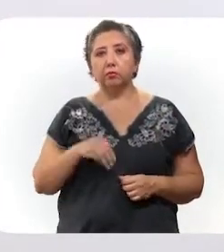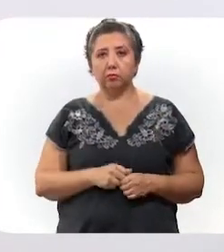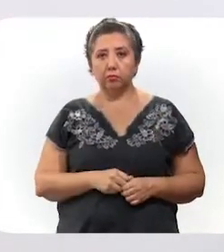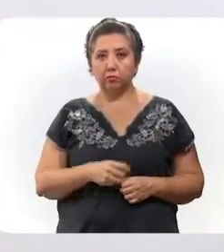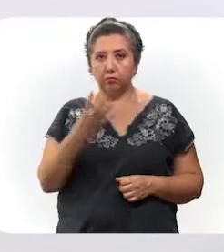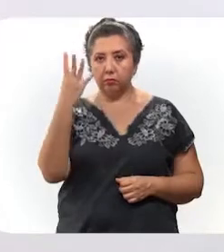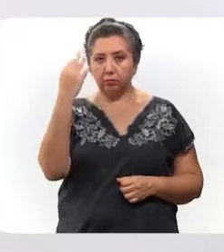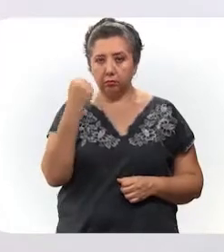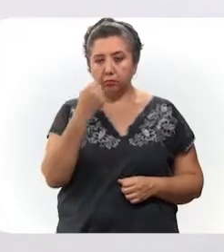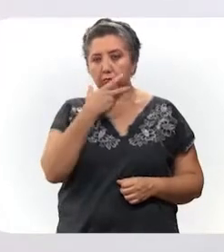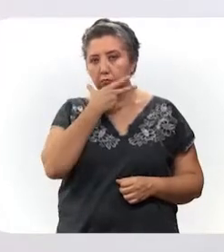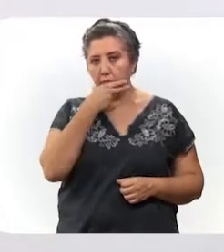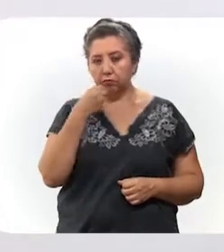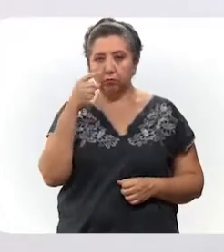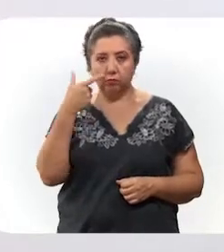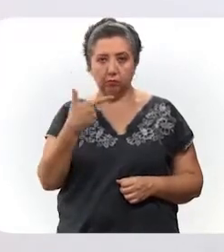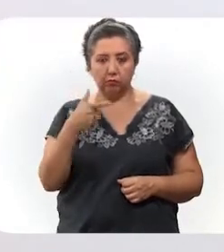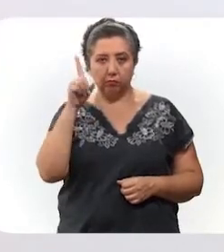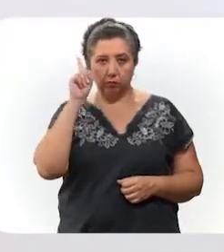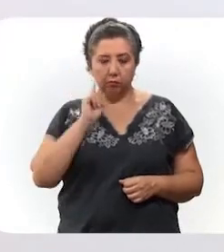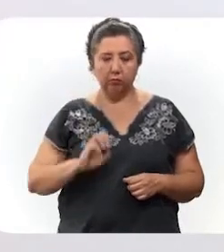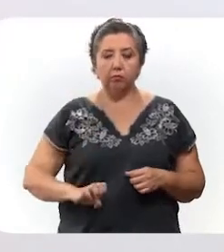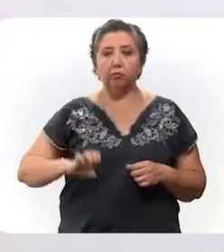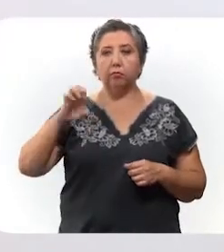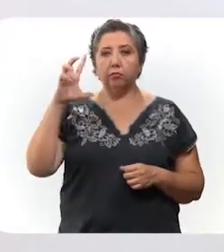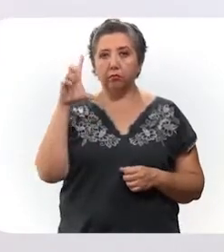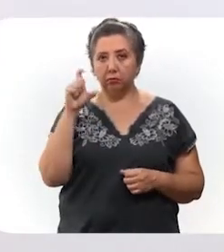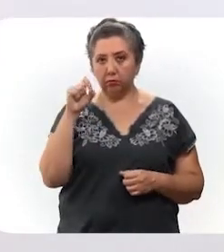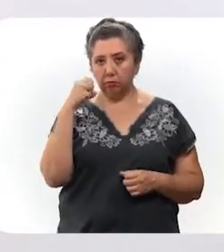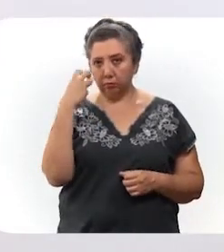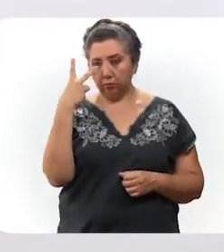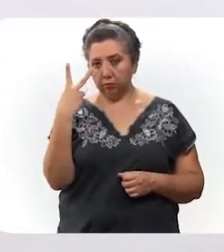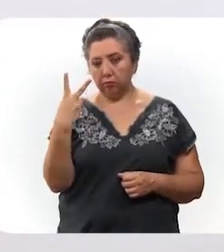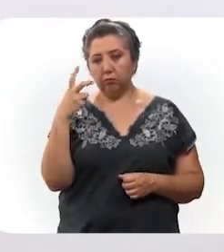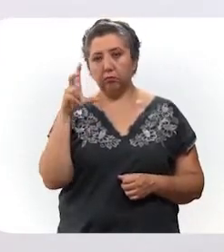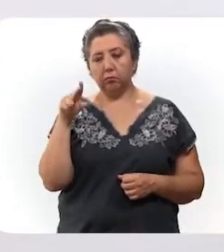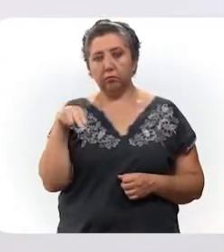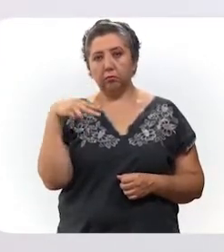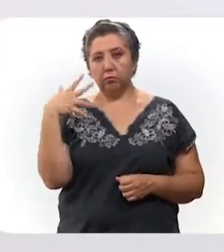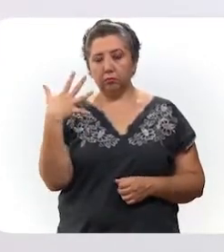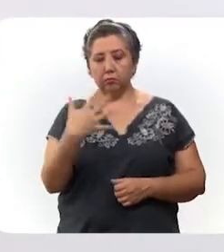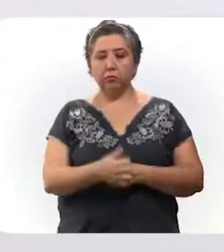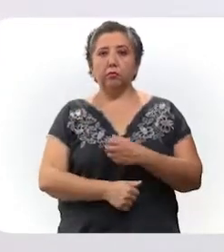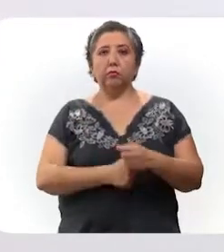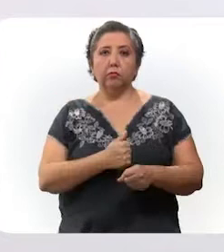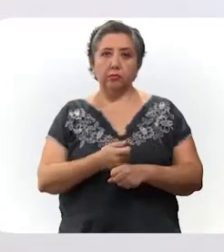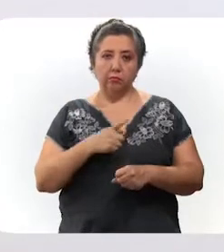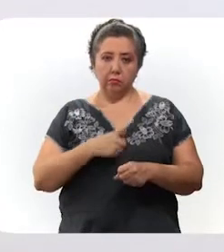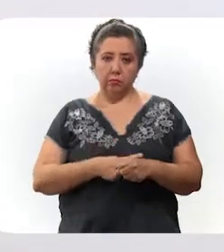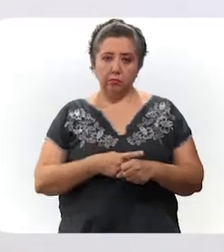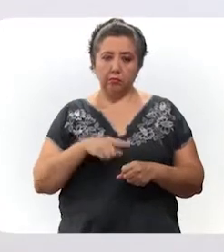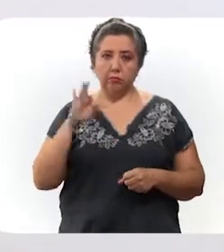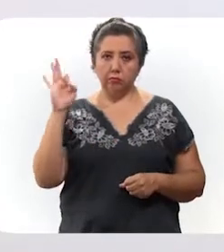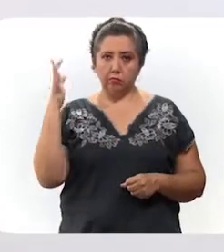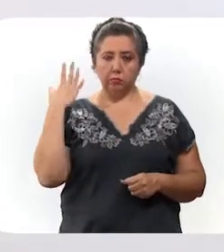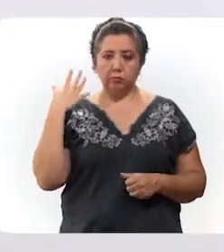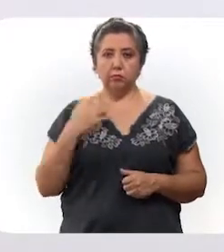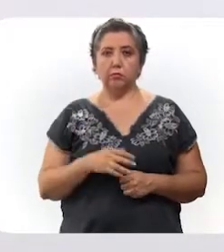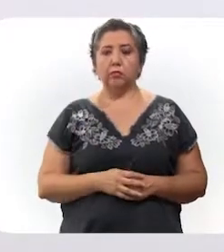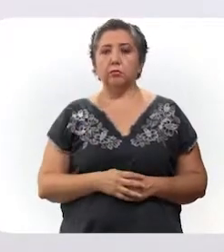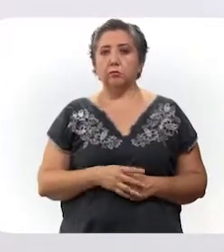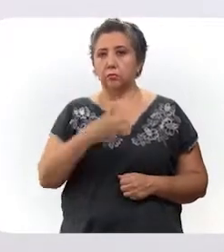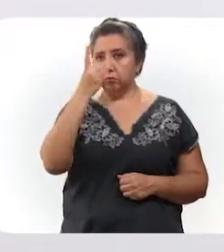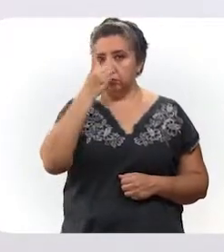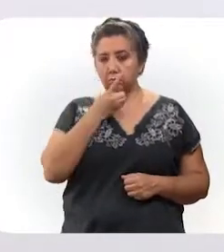hombres y 7 mujeres, de un rango de edad de 22 a 85 años. Sus principales enfermedades fueron diabetes,